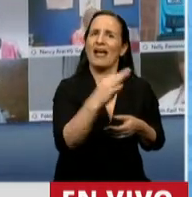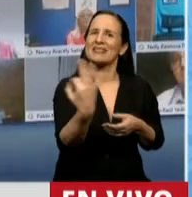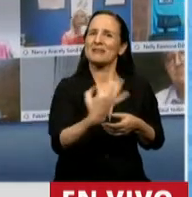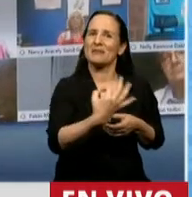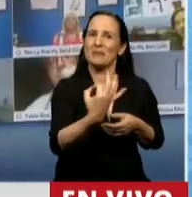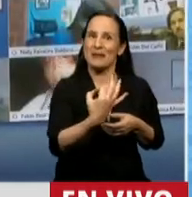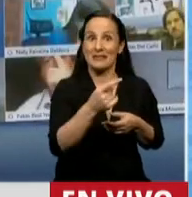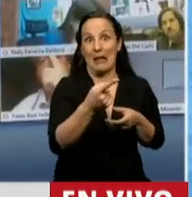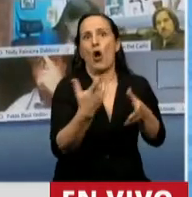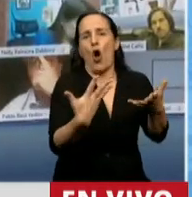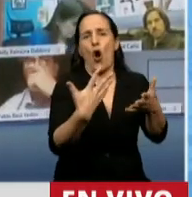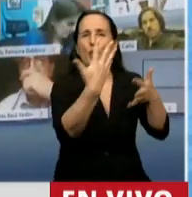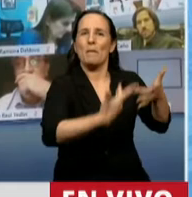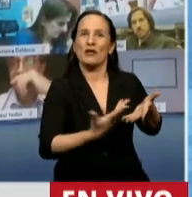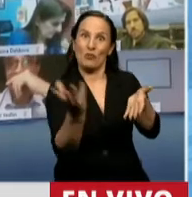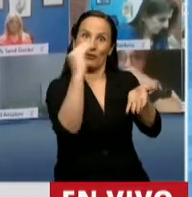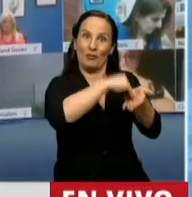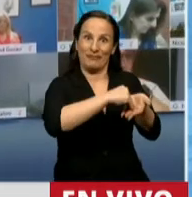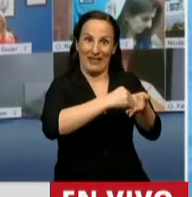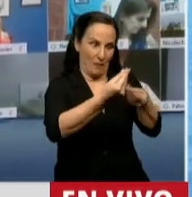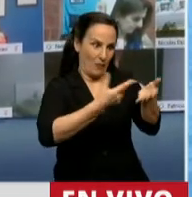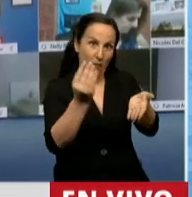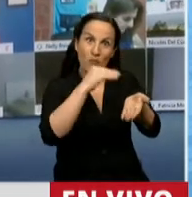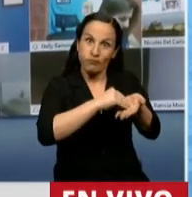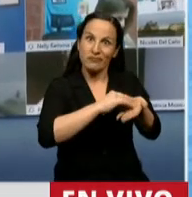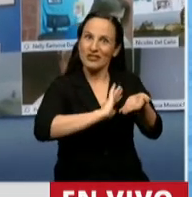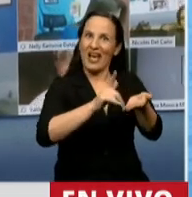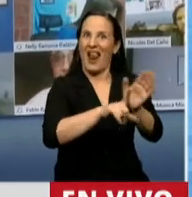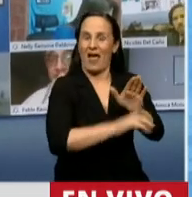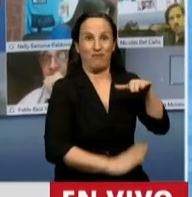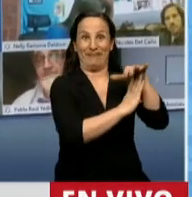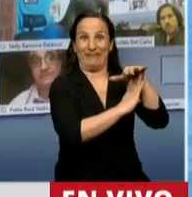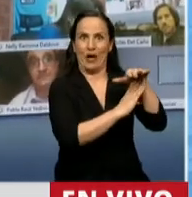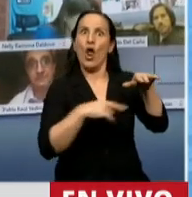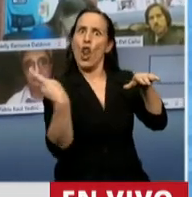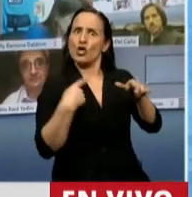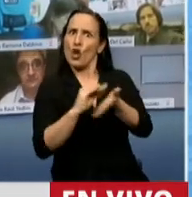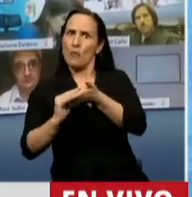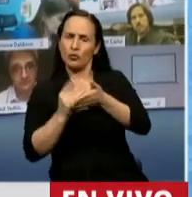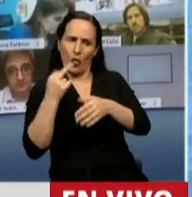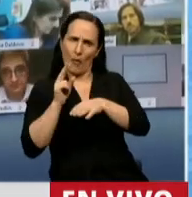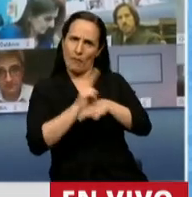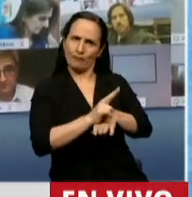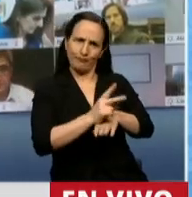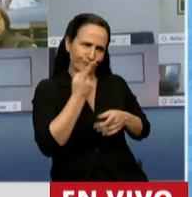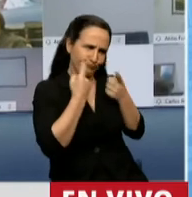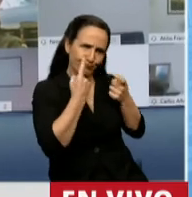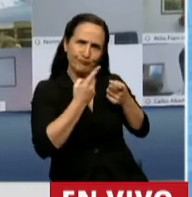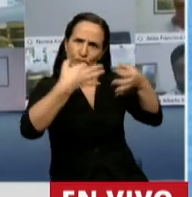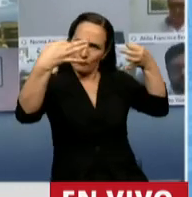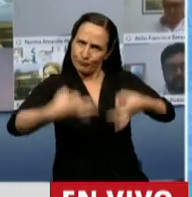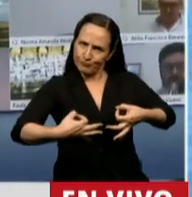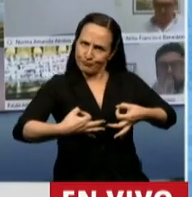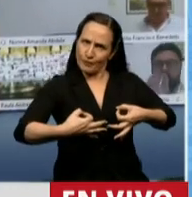dentro del presupuesto, que es la ley de leyes, y donde nosotros vamos a tener que velar para que esto realmente se lleve a